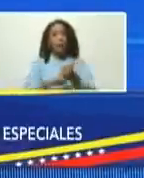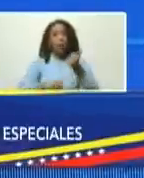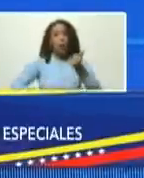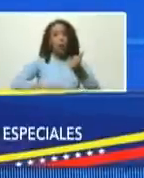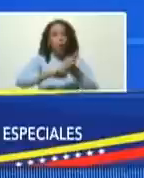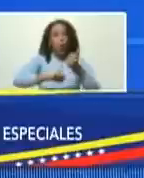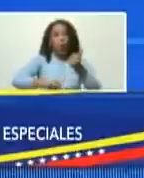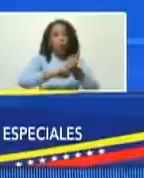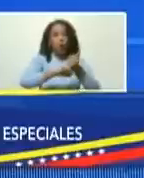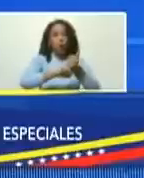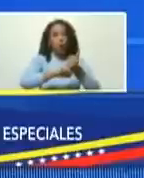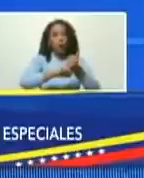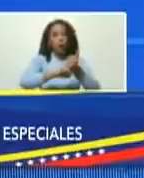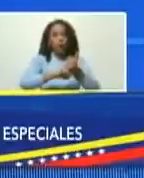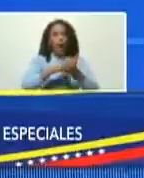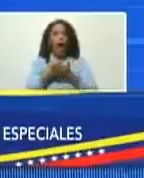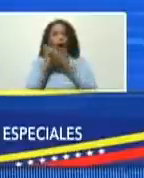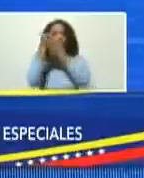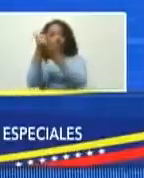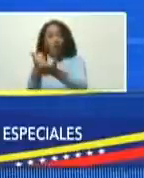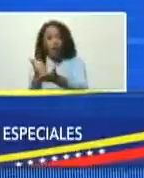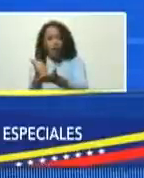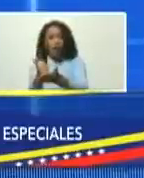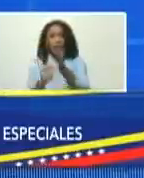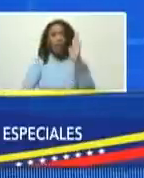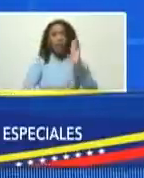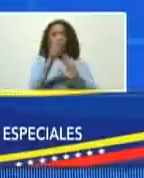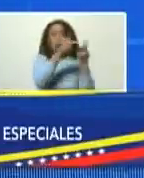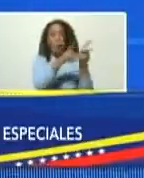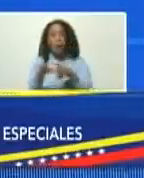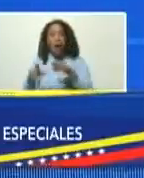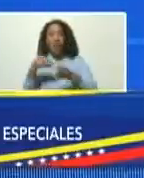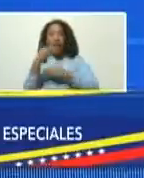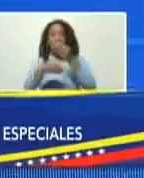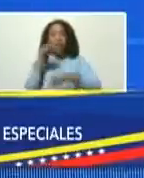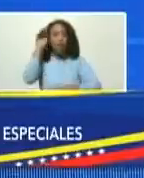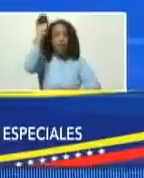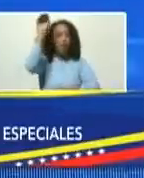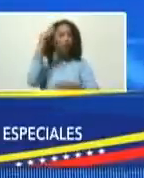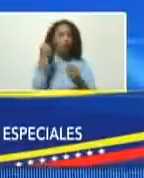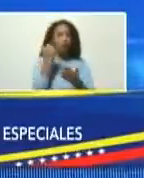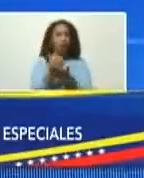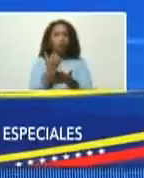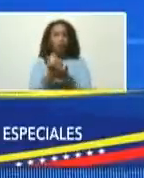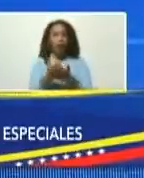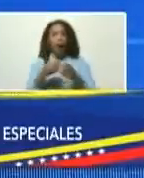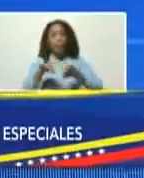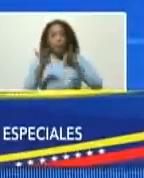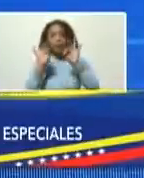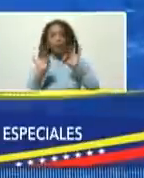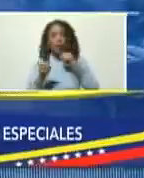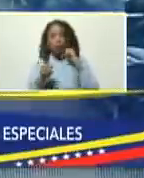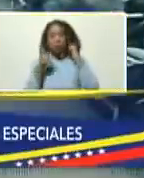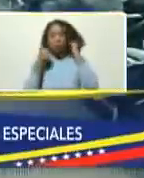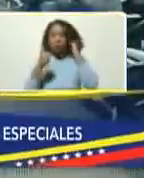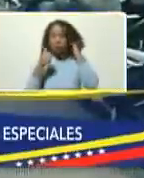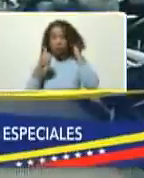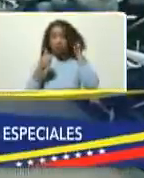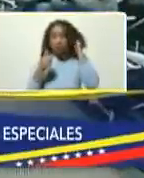para contribuir al desarrollo del plan que va a ser realidad las zonas económicas especiales. Bueno, muy bien.